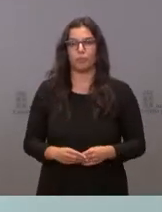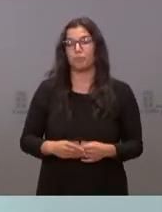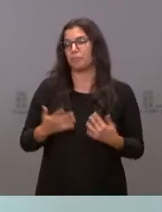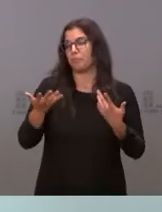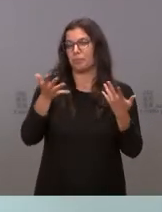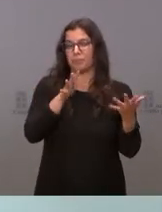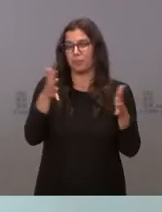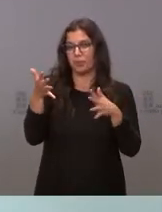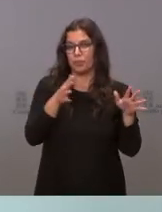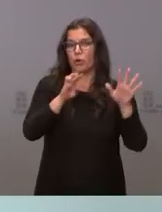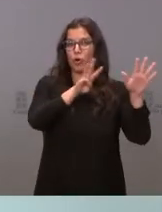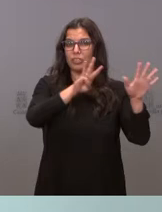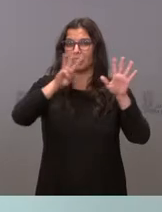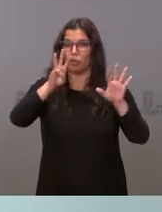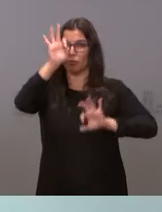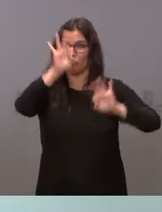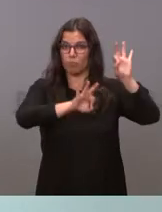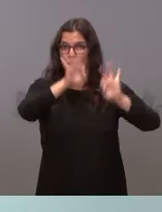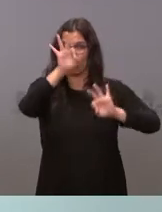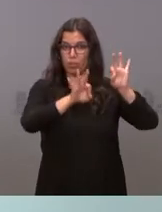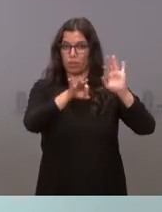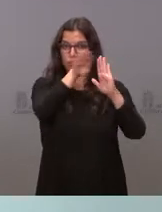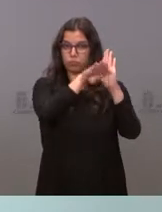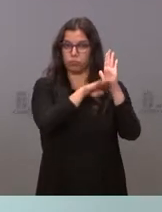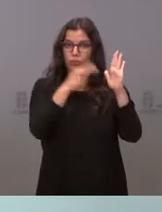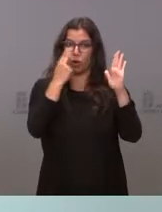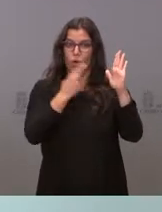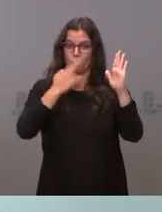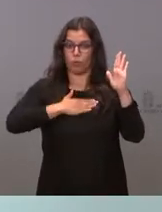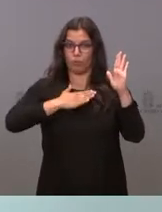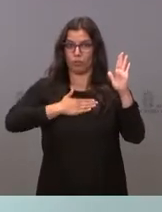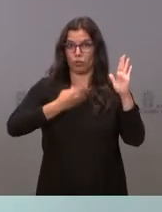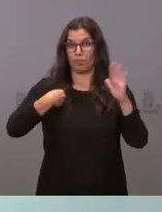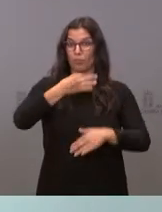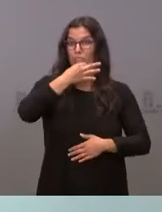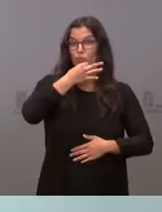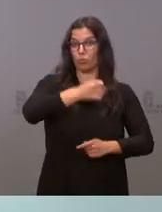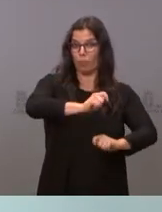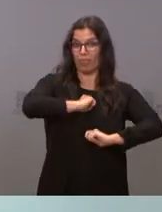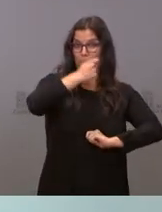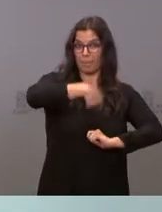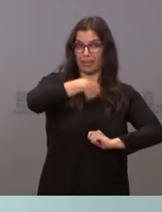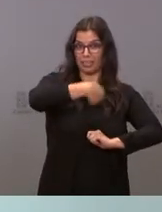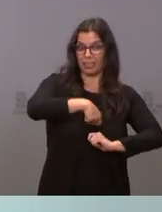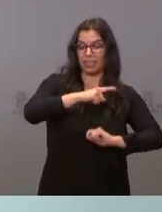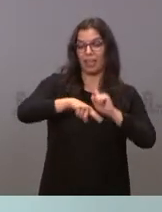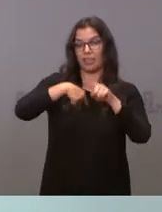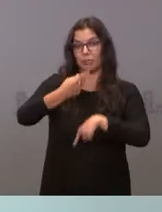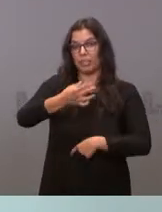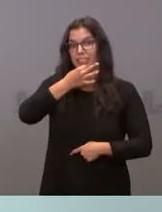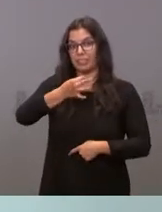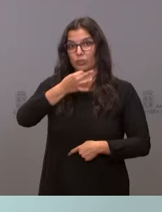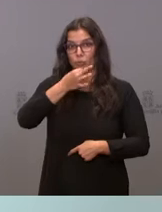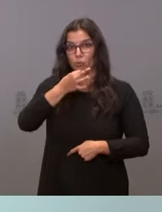Aproximadamente el 88% de los compromisos de mi discurso de investidura, de los discursos de